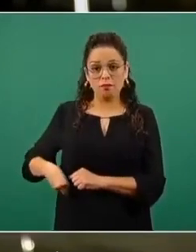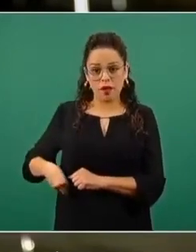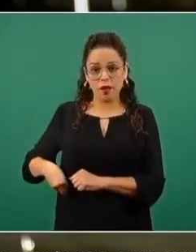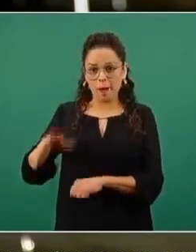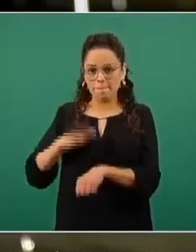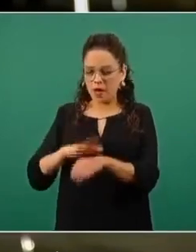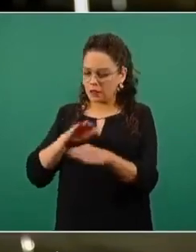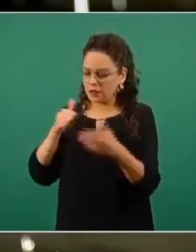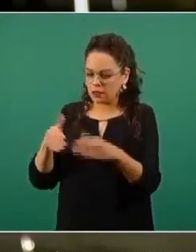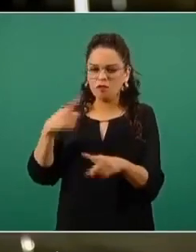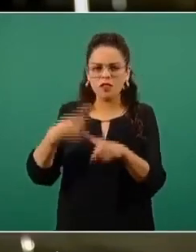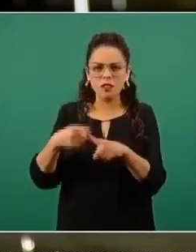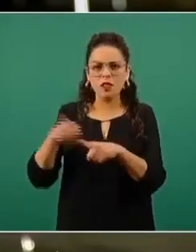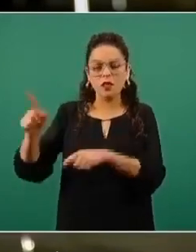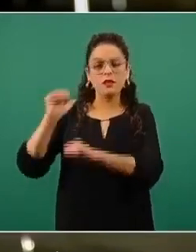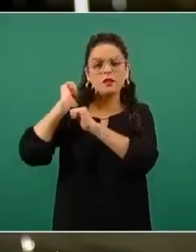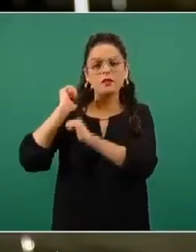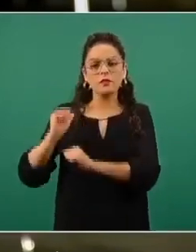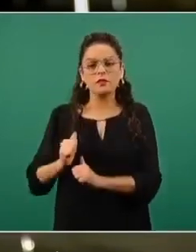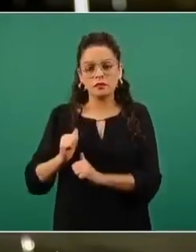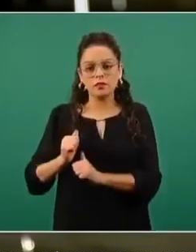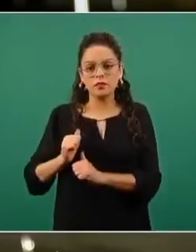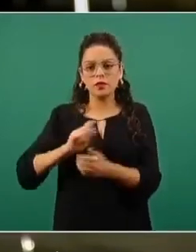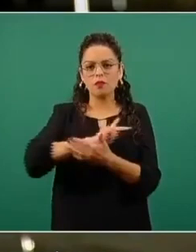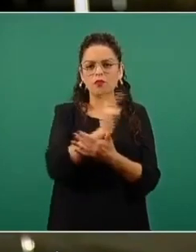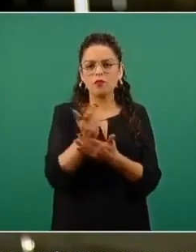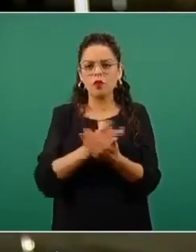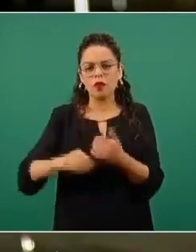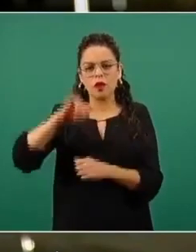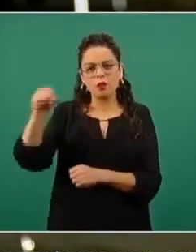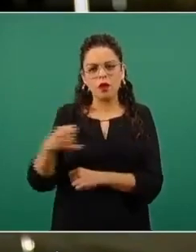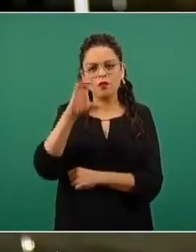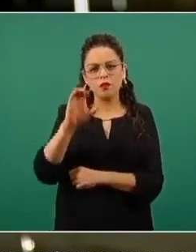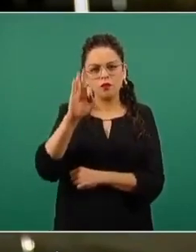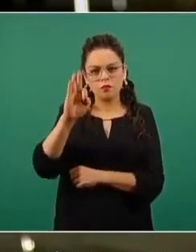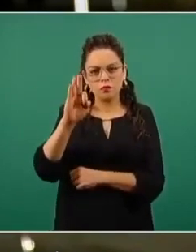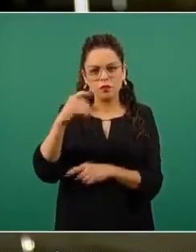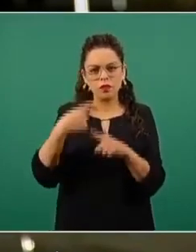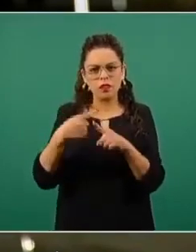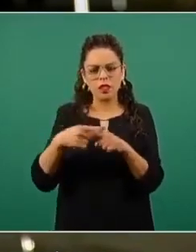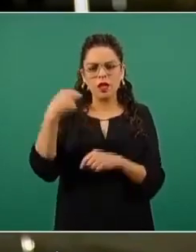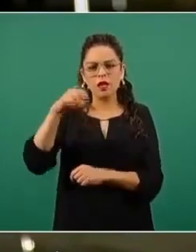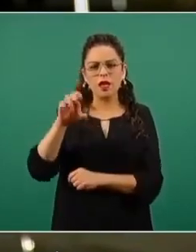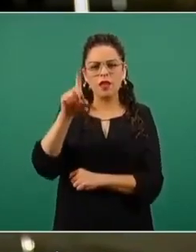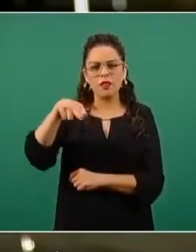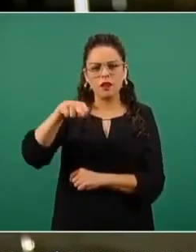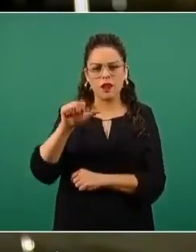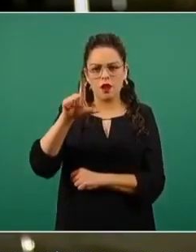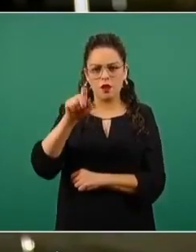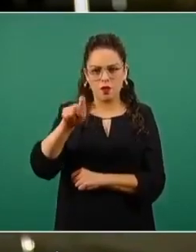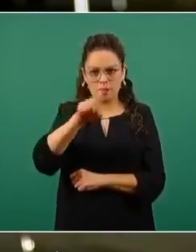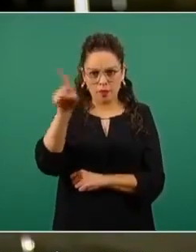encargada del programa Jóvenes Construyendo el Futuro en el Estado, que se llama Edna López, a la